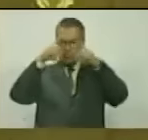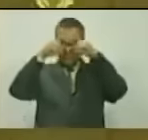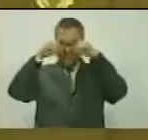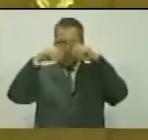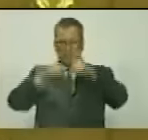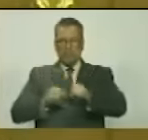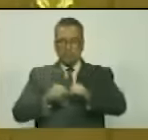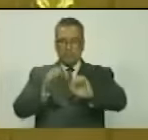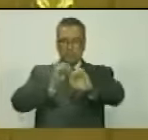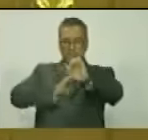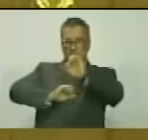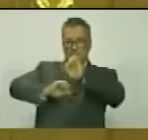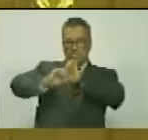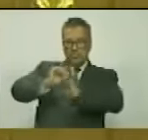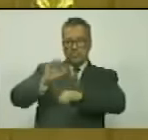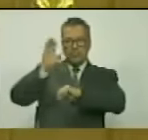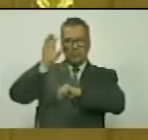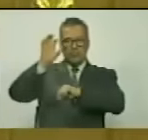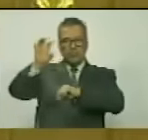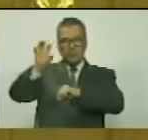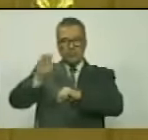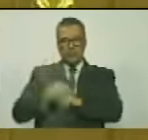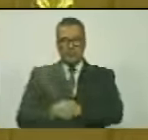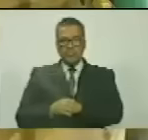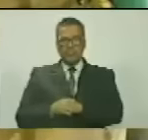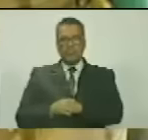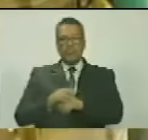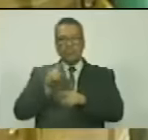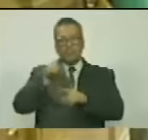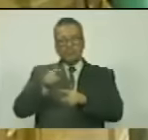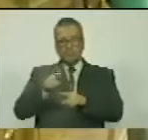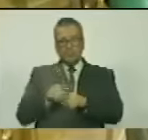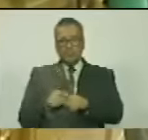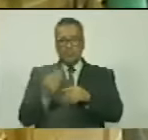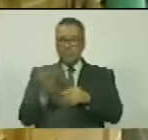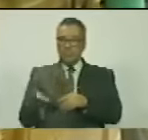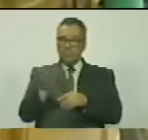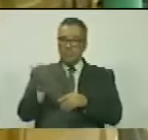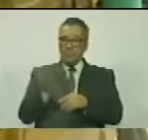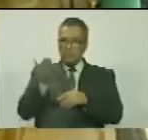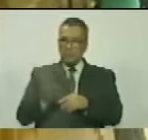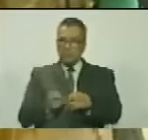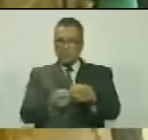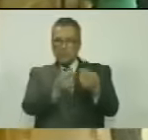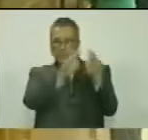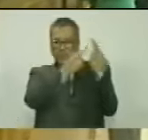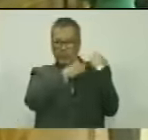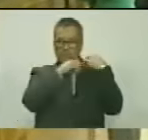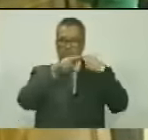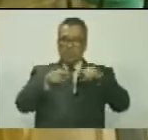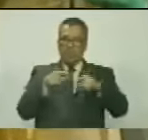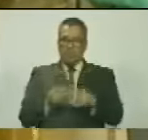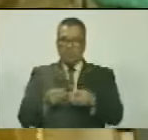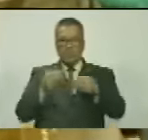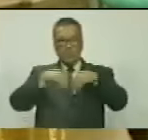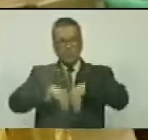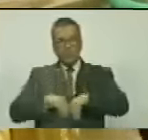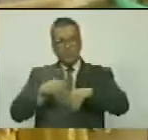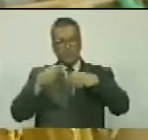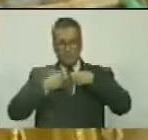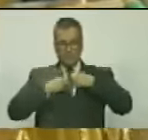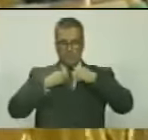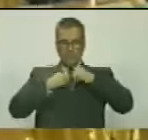en defensa de la patria, ocupando importantes cargos de acuerdo a su